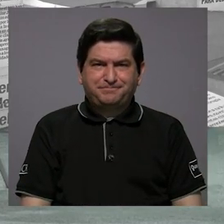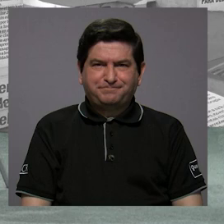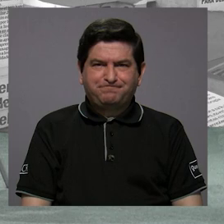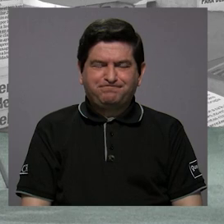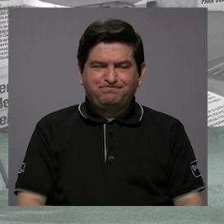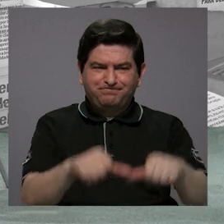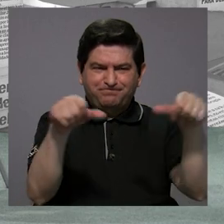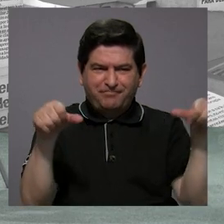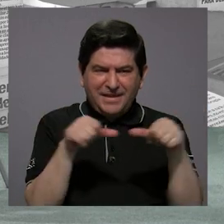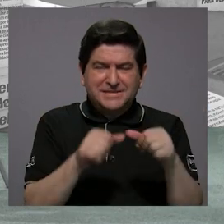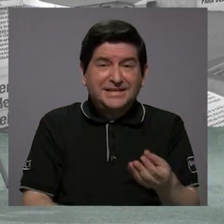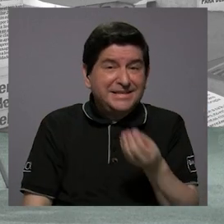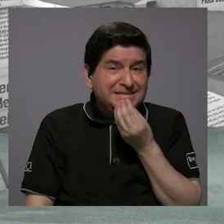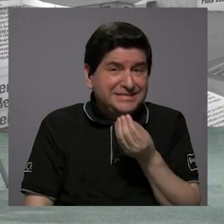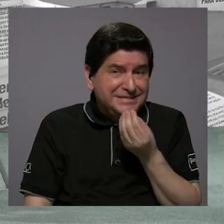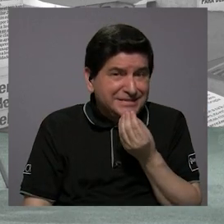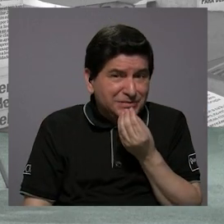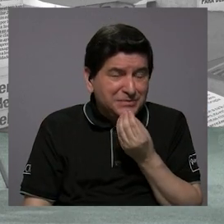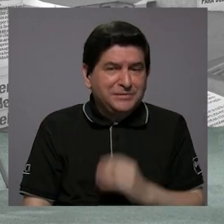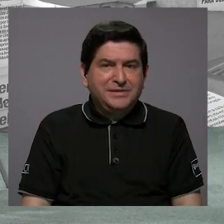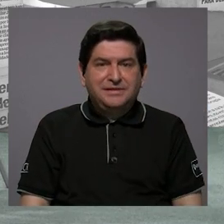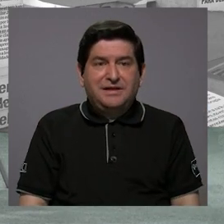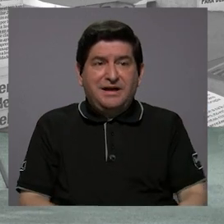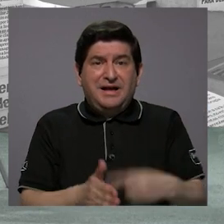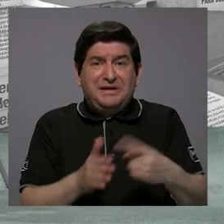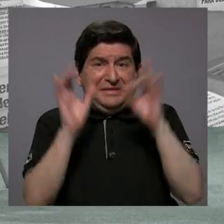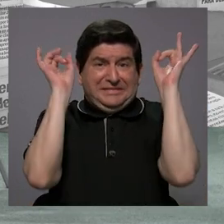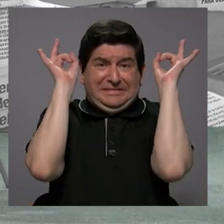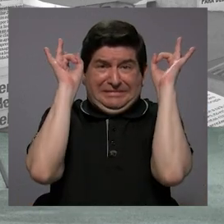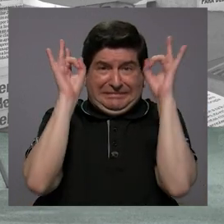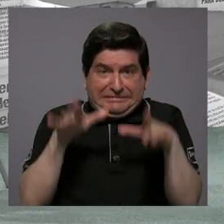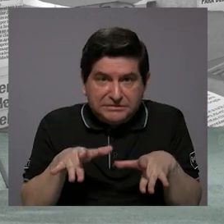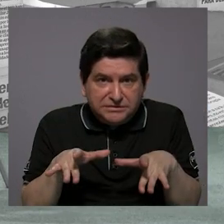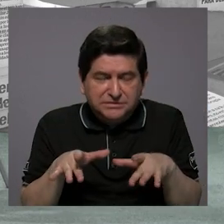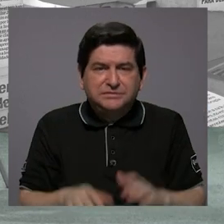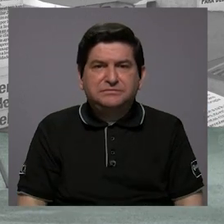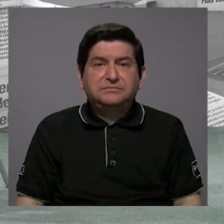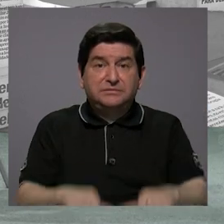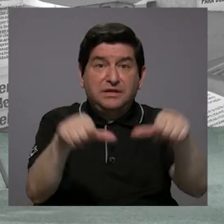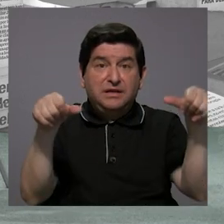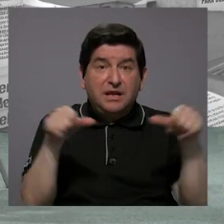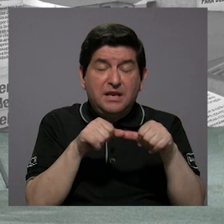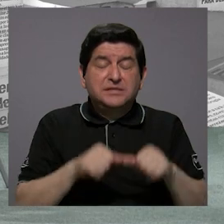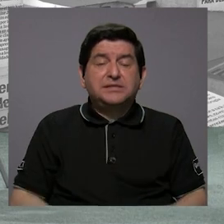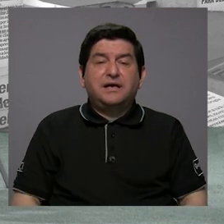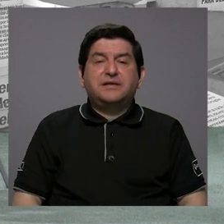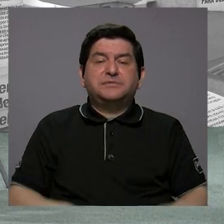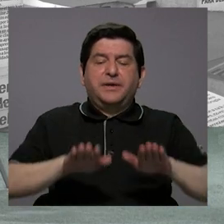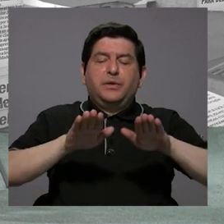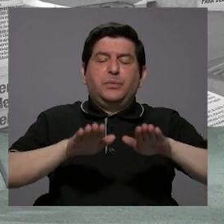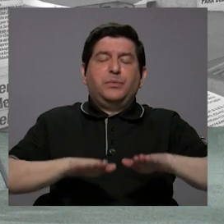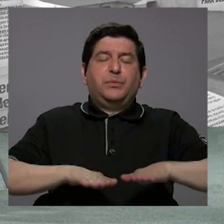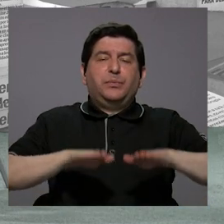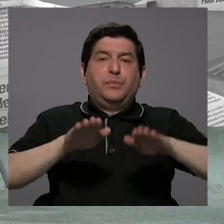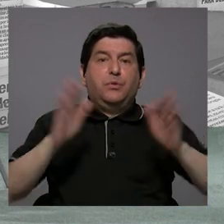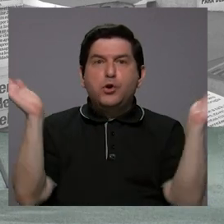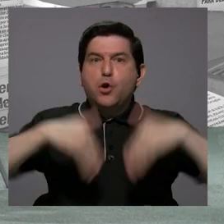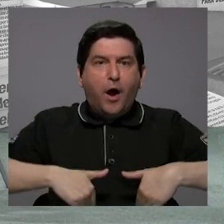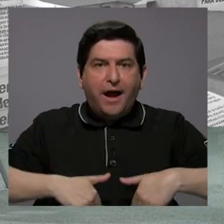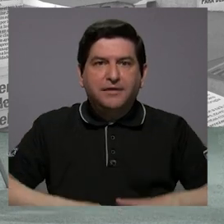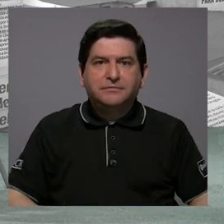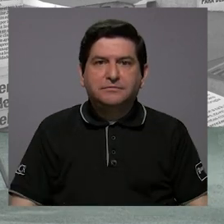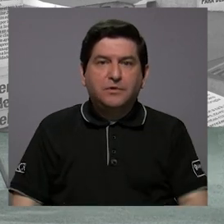pues las áreas para comer son a veces deplorables, las áreas para descansar no